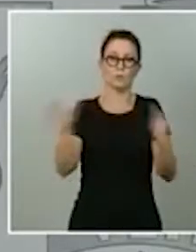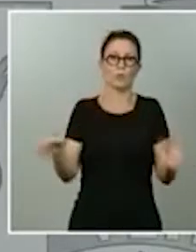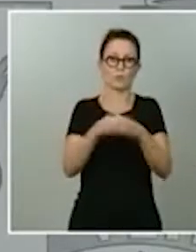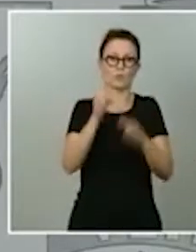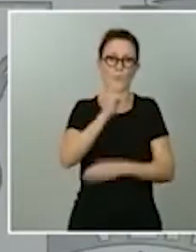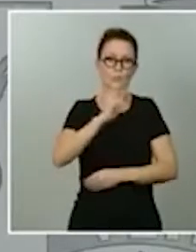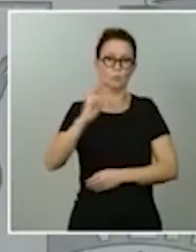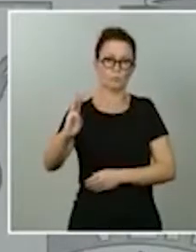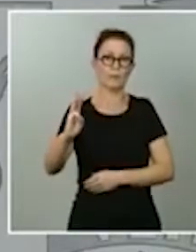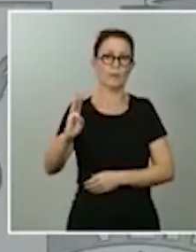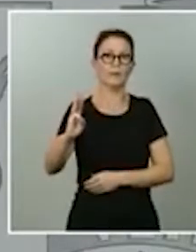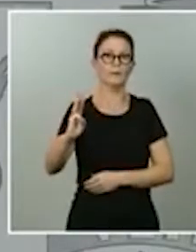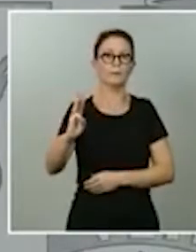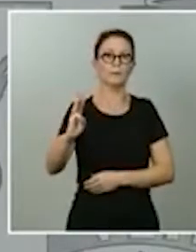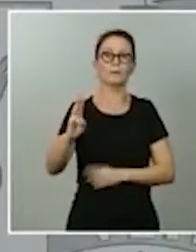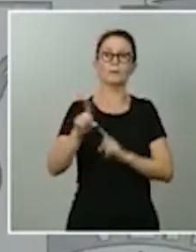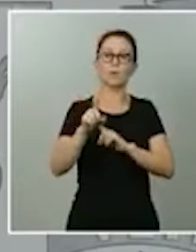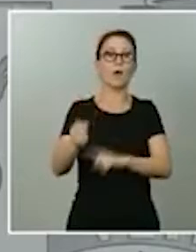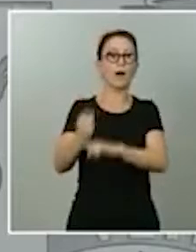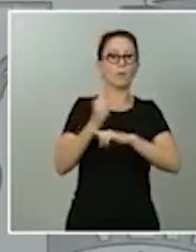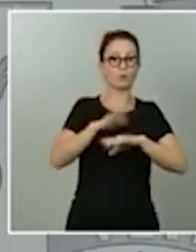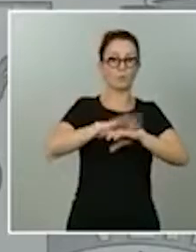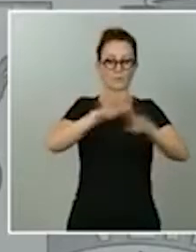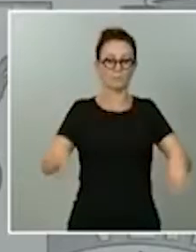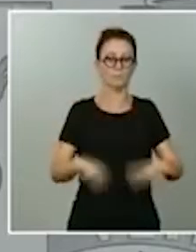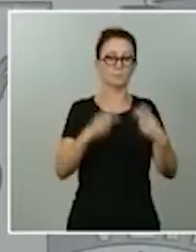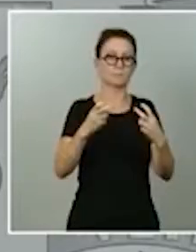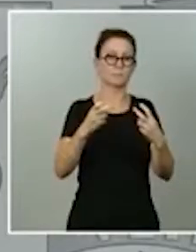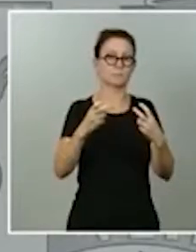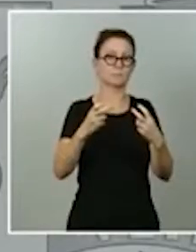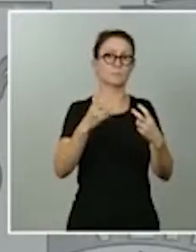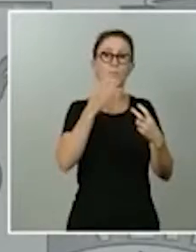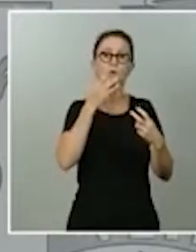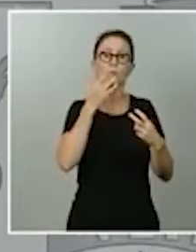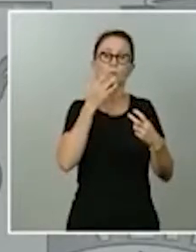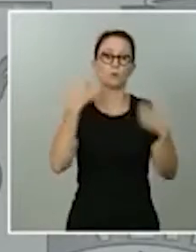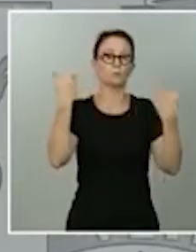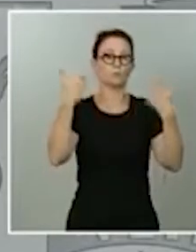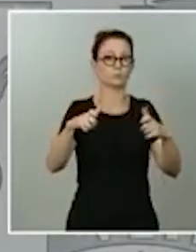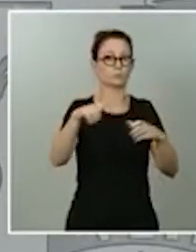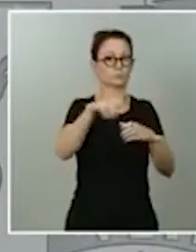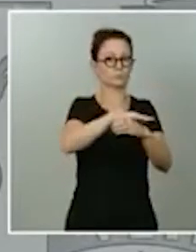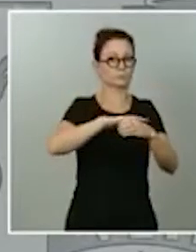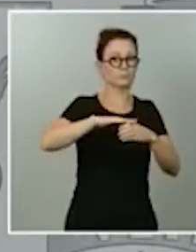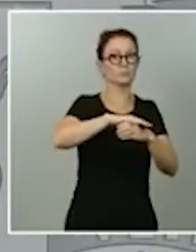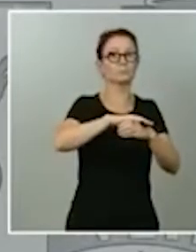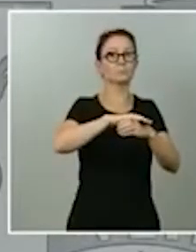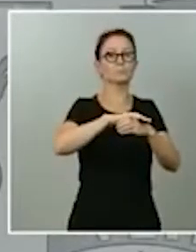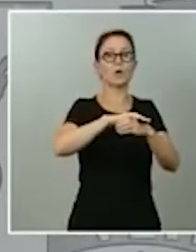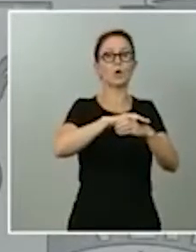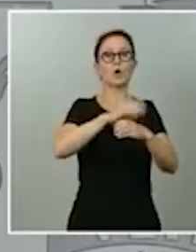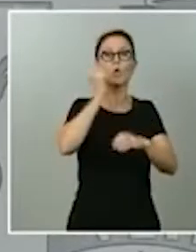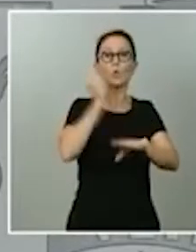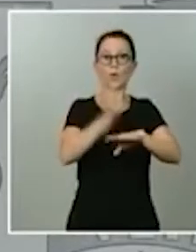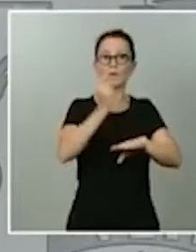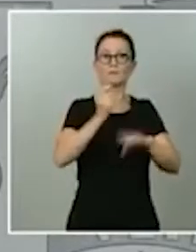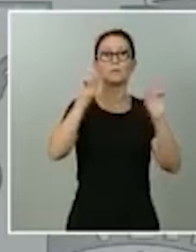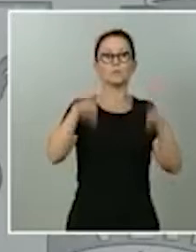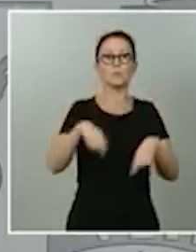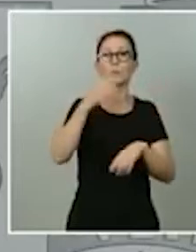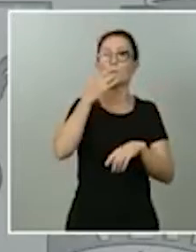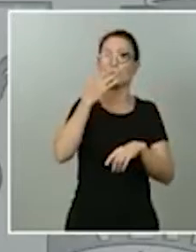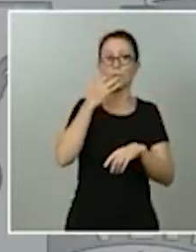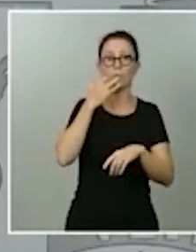de instituciones tan importantes como es el Gobierno de los jueces o como es, por ejemplo, el ente de radio y televisión española o